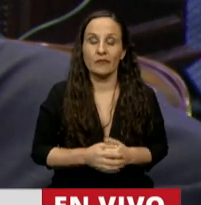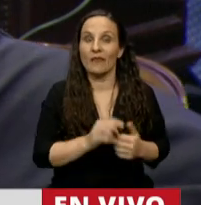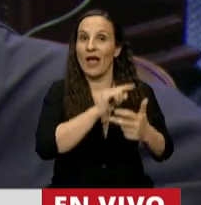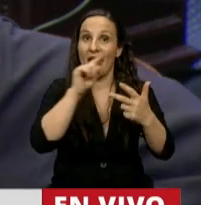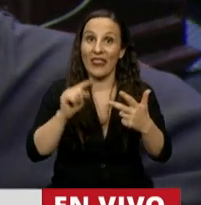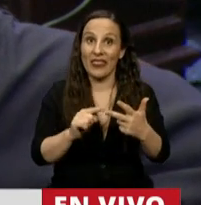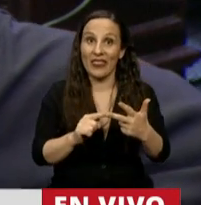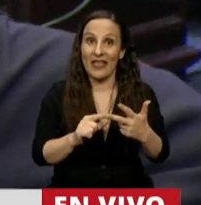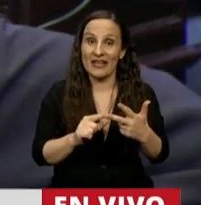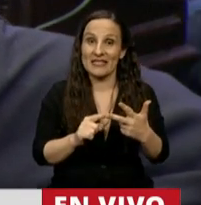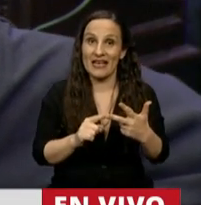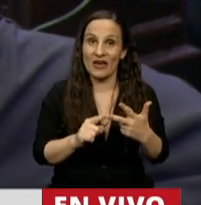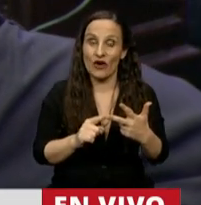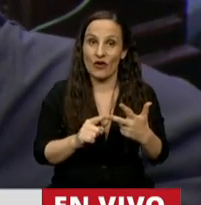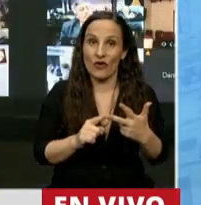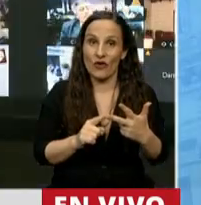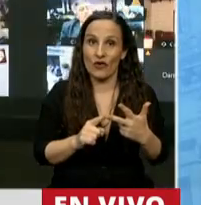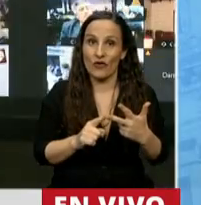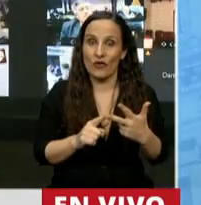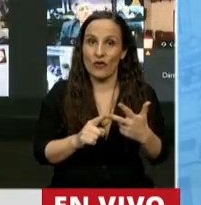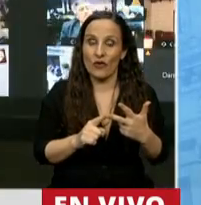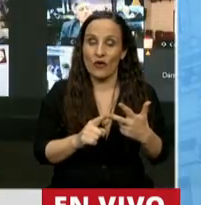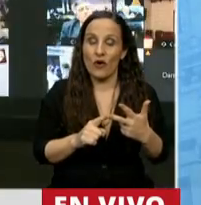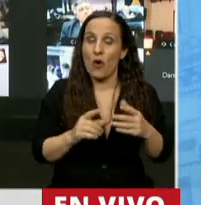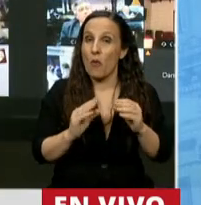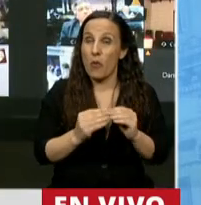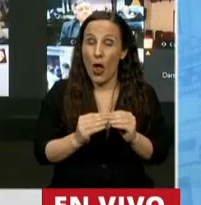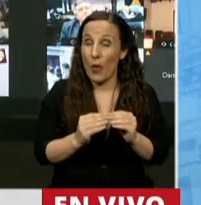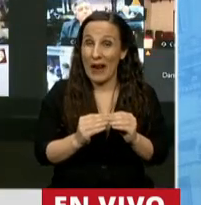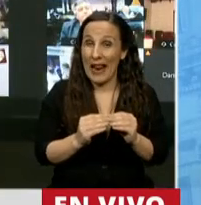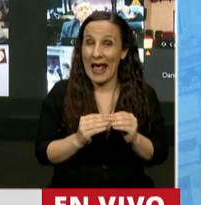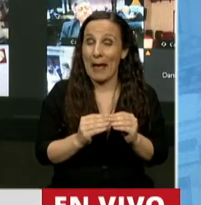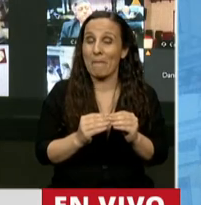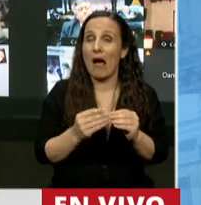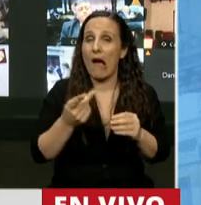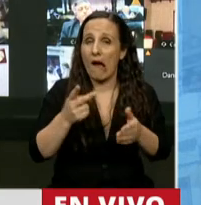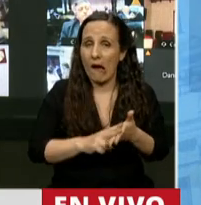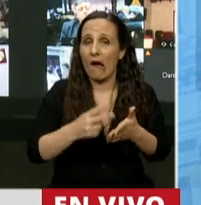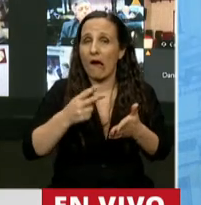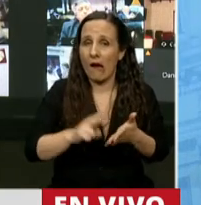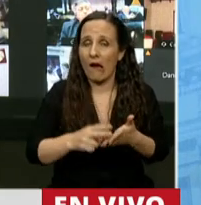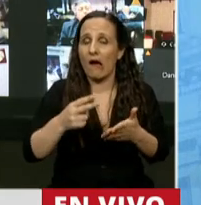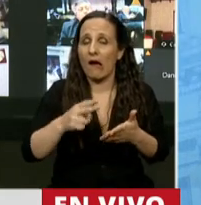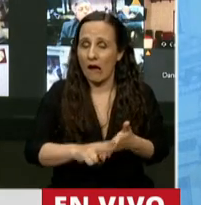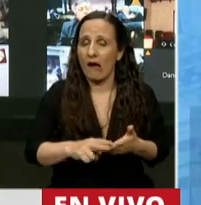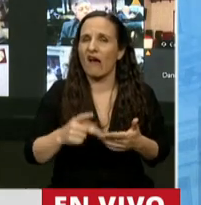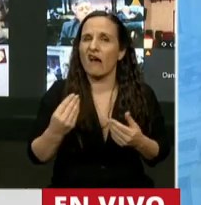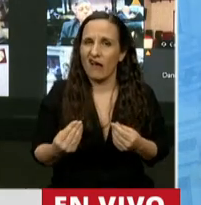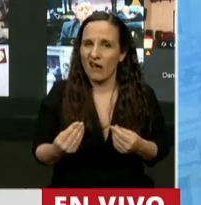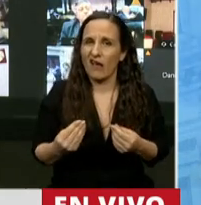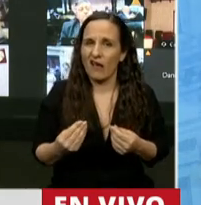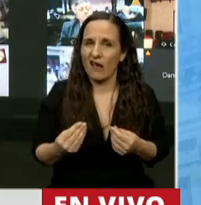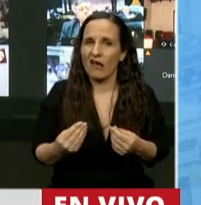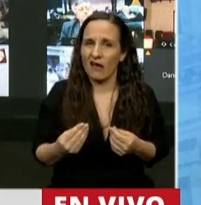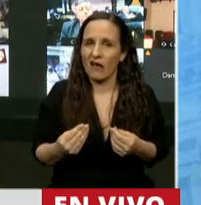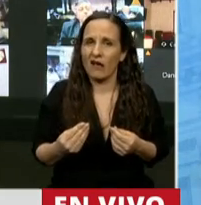problema recurrente es el debate en torno